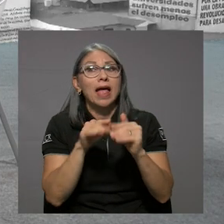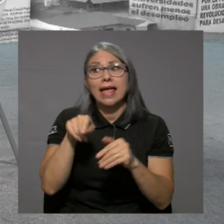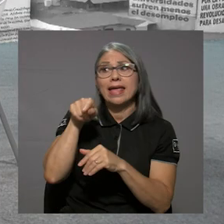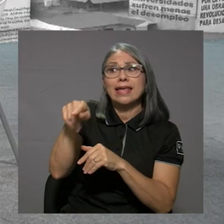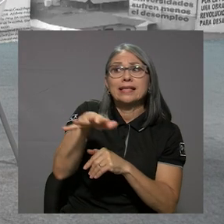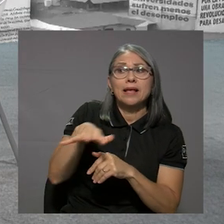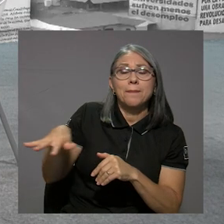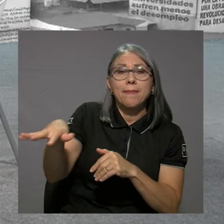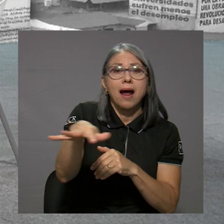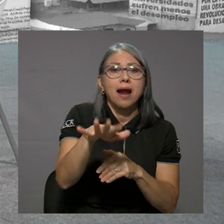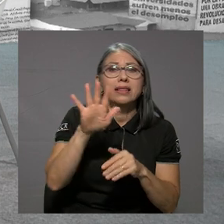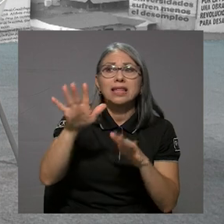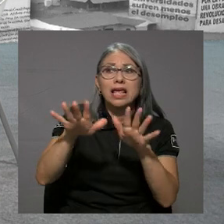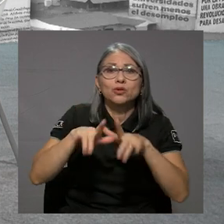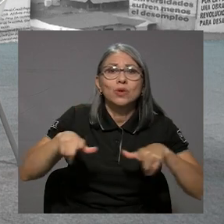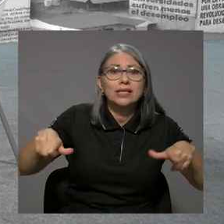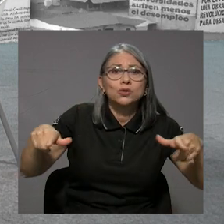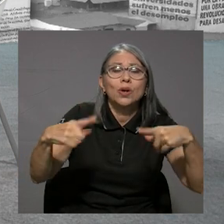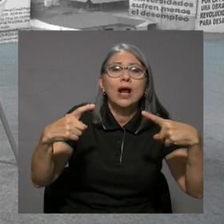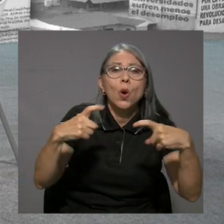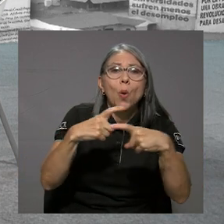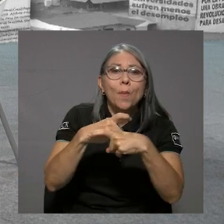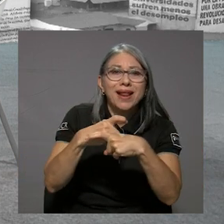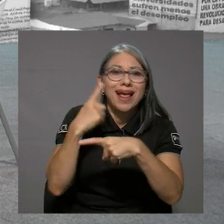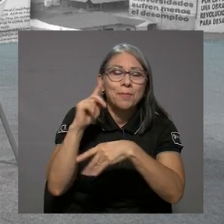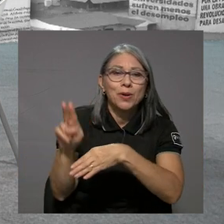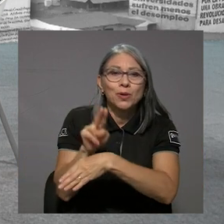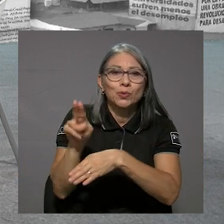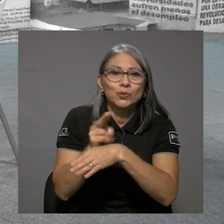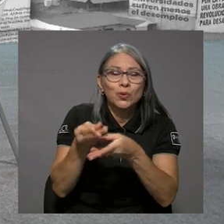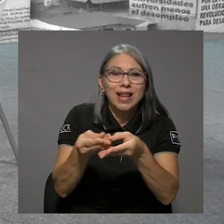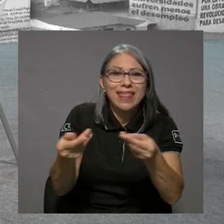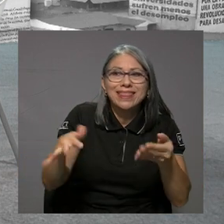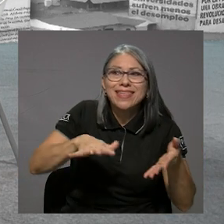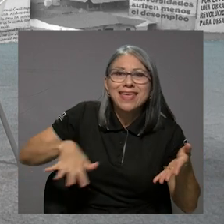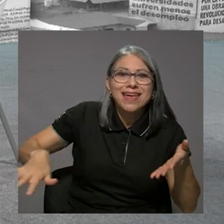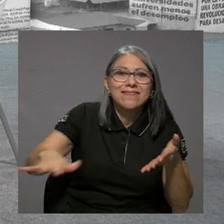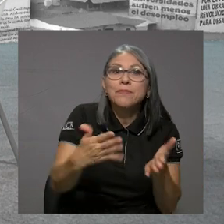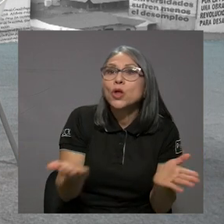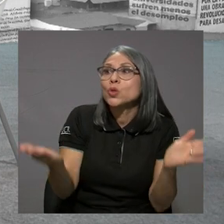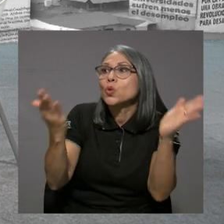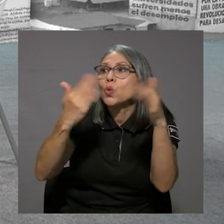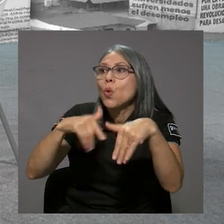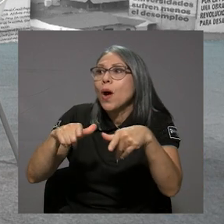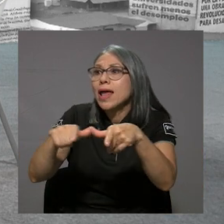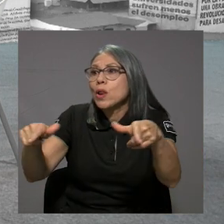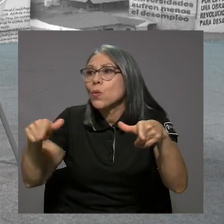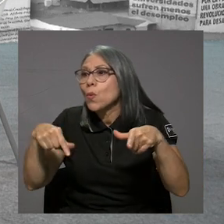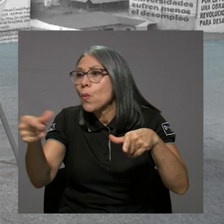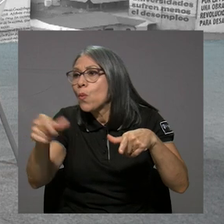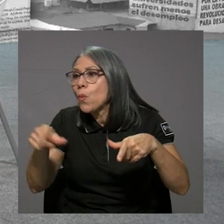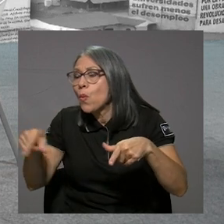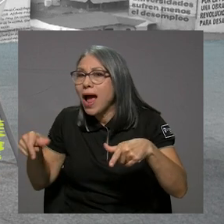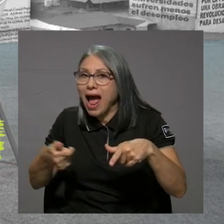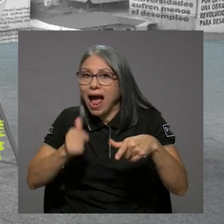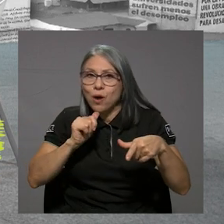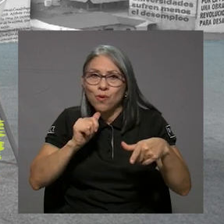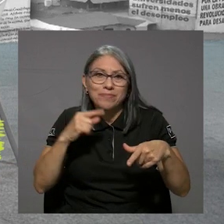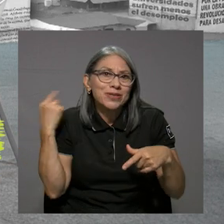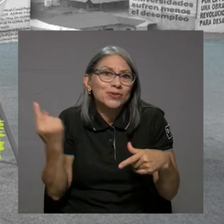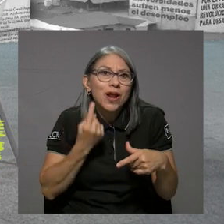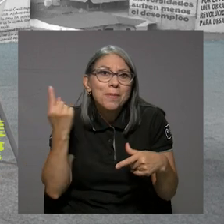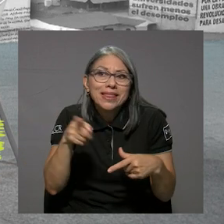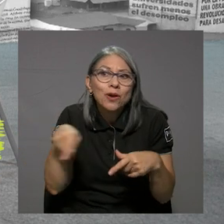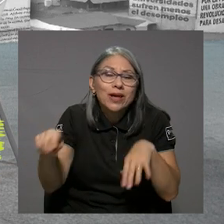una zona, como te digo, compleja desde el punto de vista del uso de la tierra. La no tiene fuentes de agua, más que casi que lo que pueden